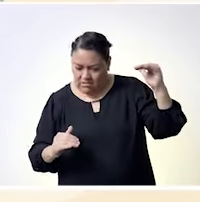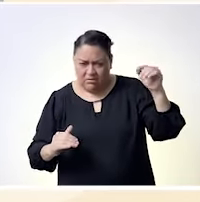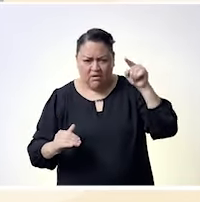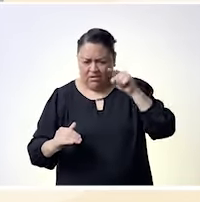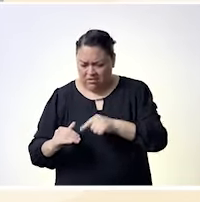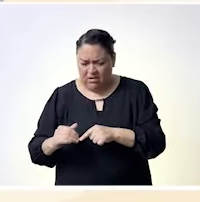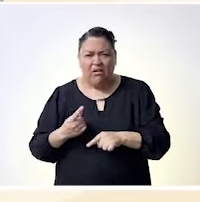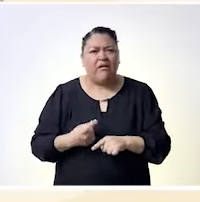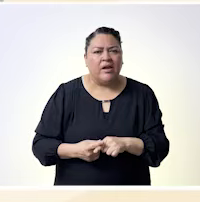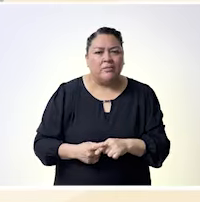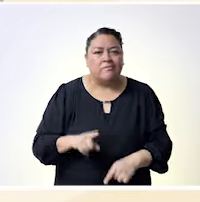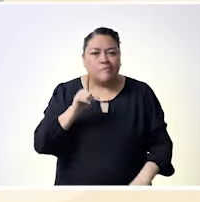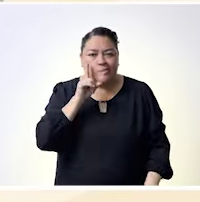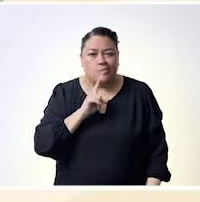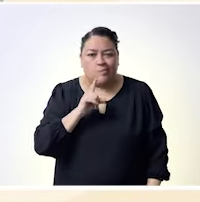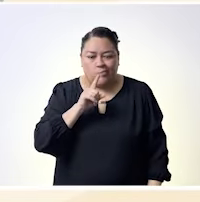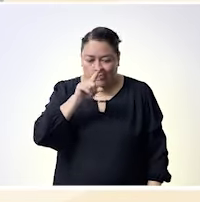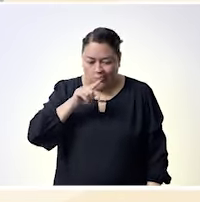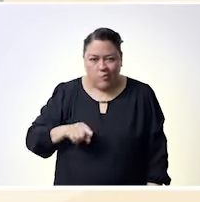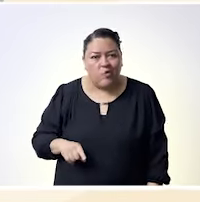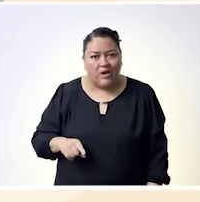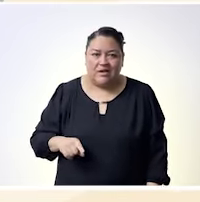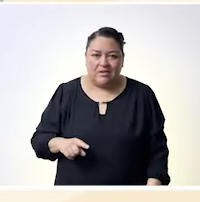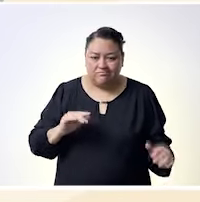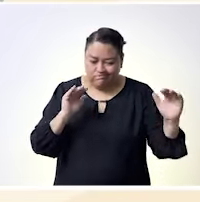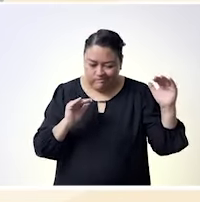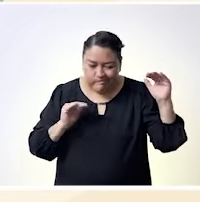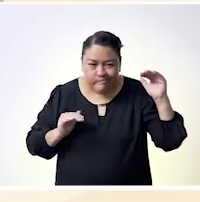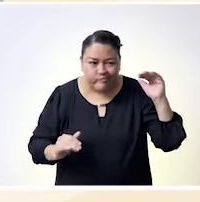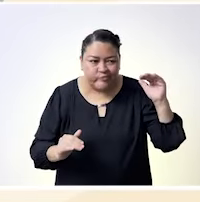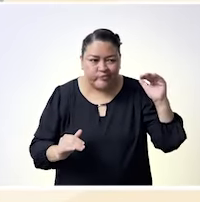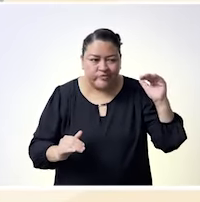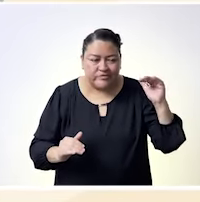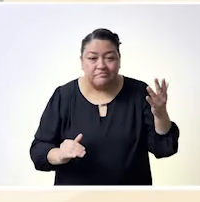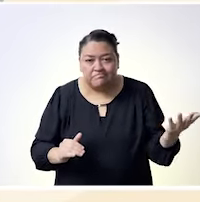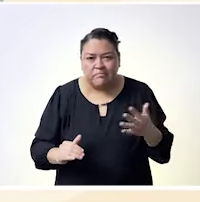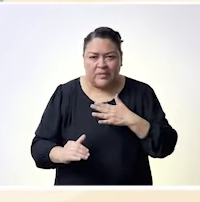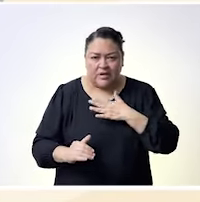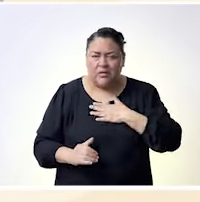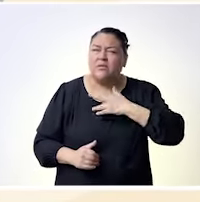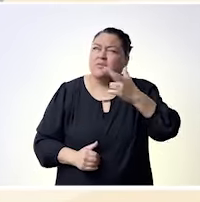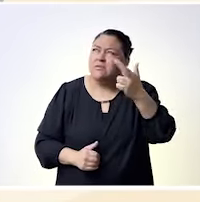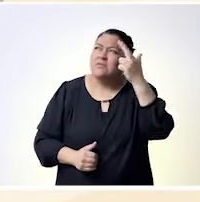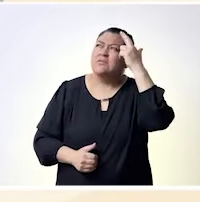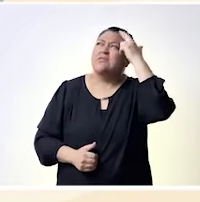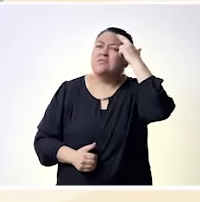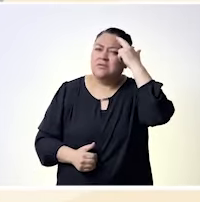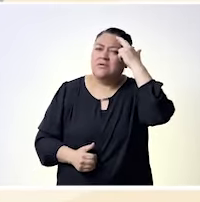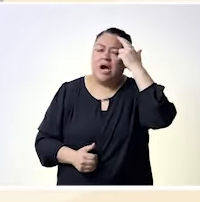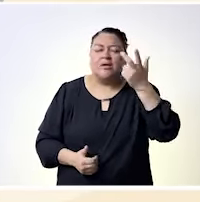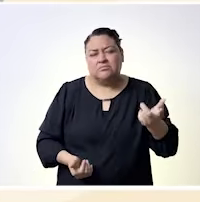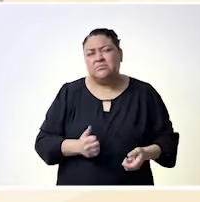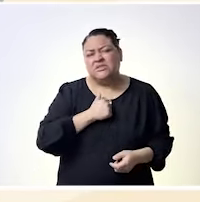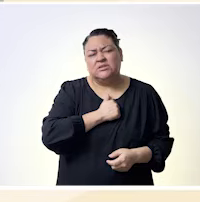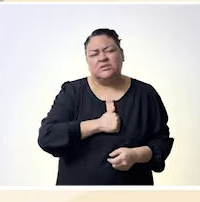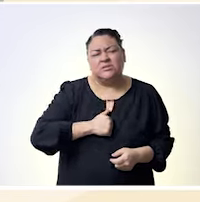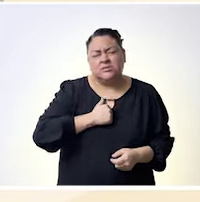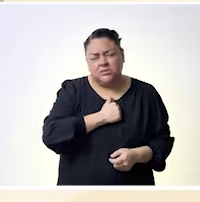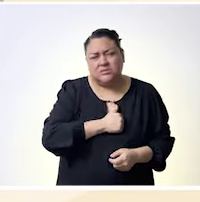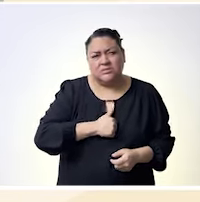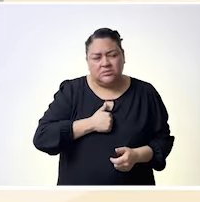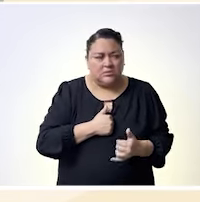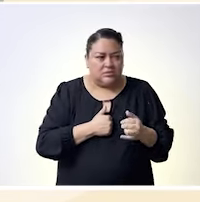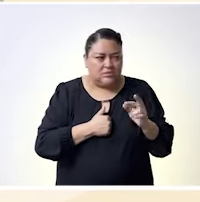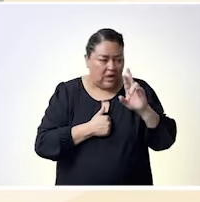o sea no pasa nada pero lastimosamente la sociedad no lo ve así entonces sí pasa y pasa mucho y por